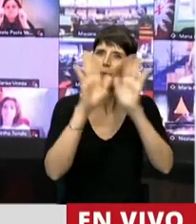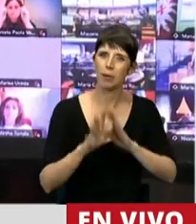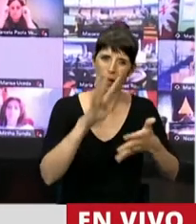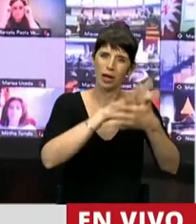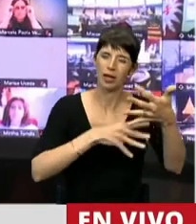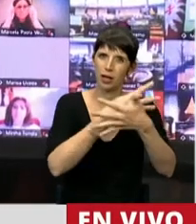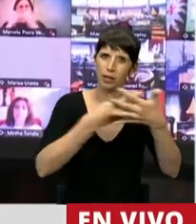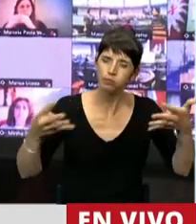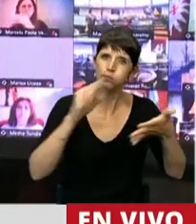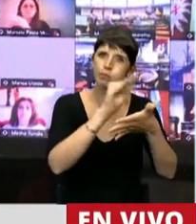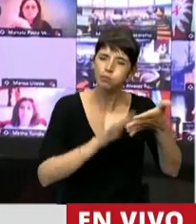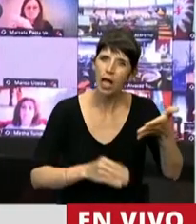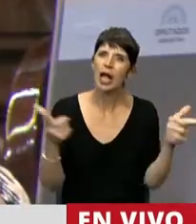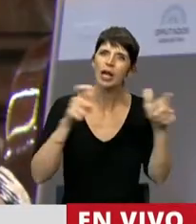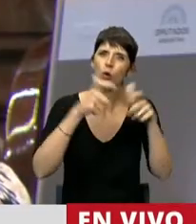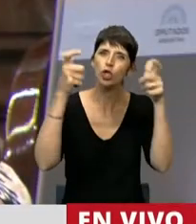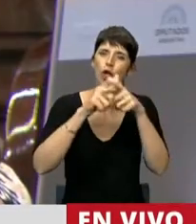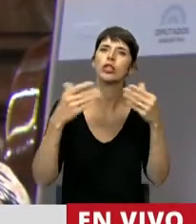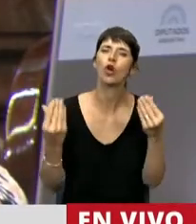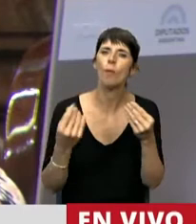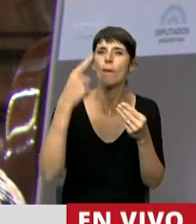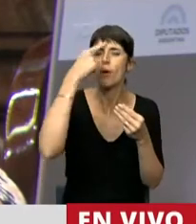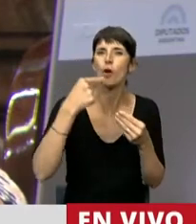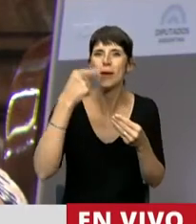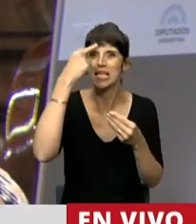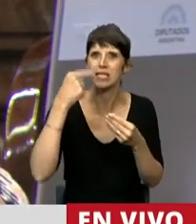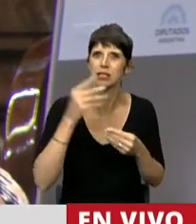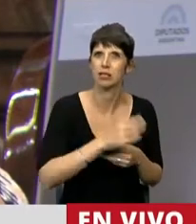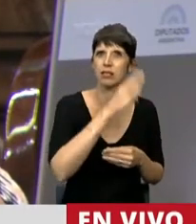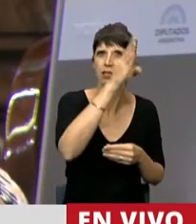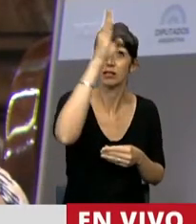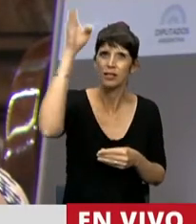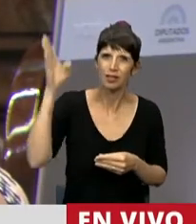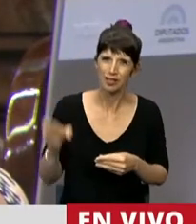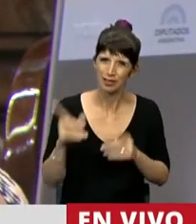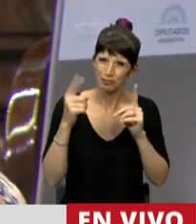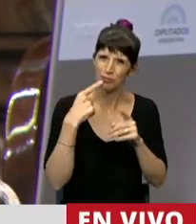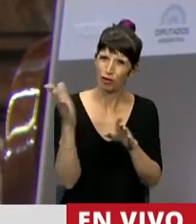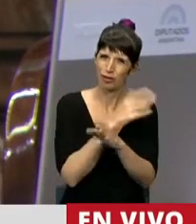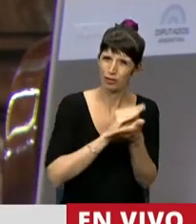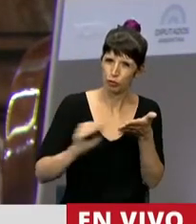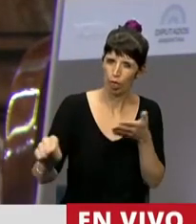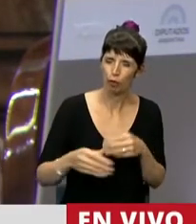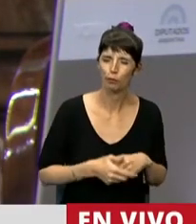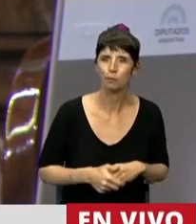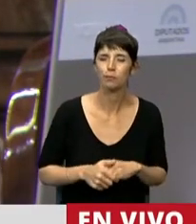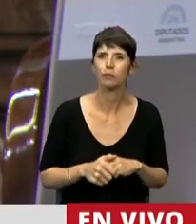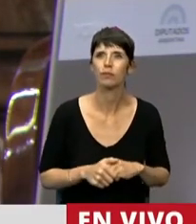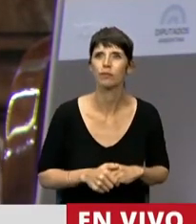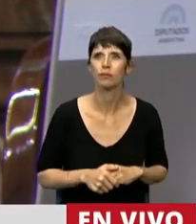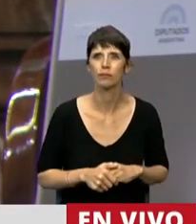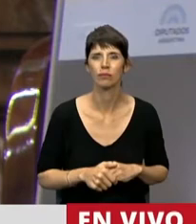de reuniones que sean cada 30 días, como decía el mismo informante, y en mantener un